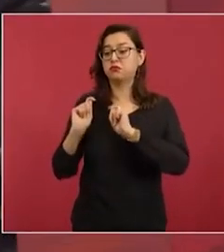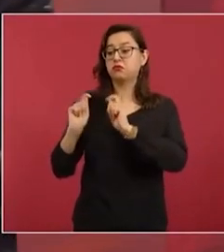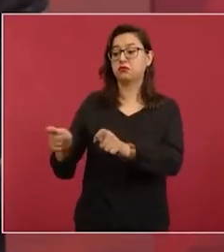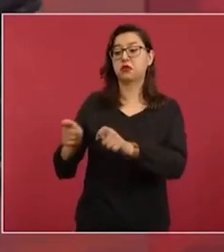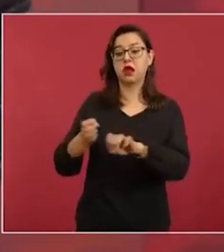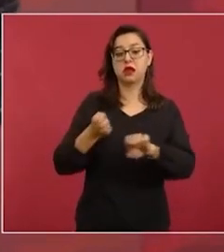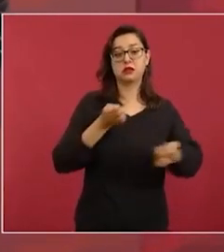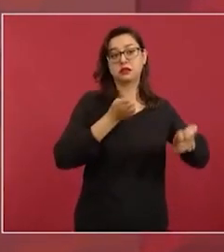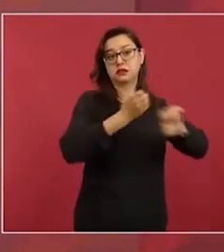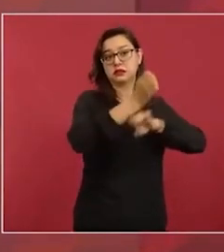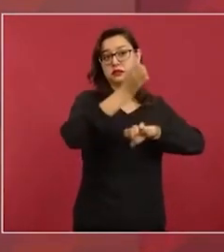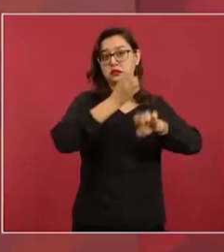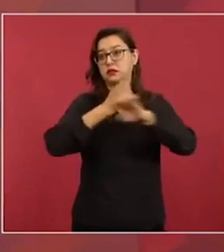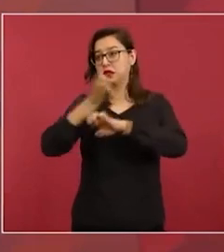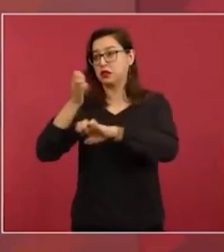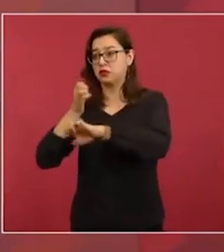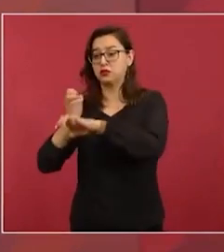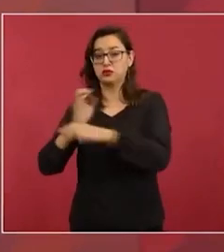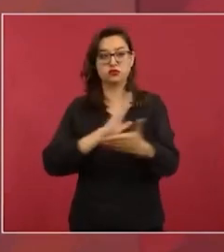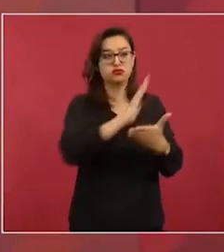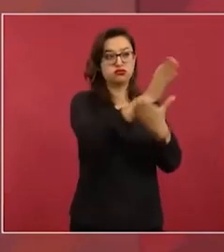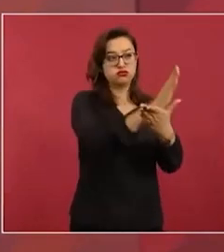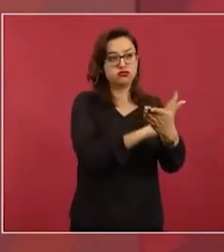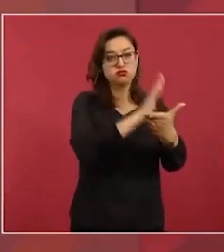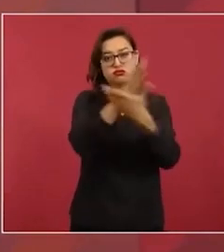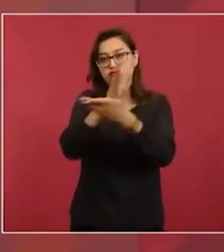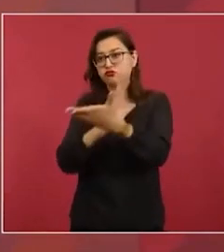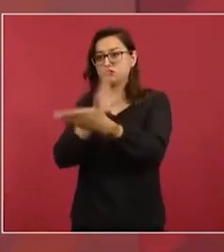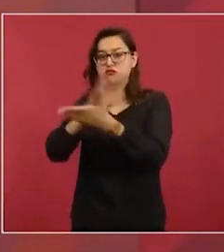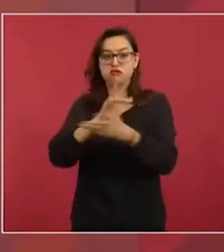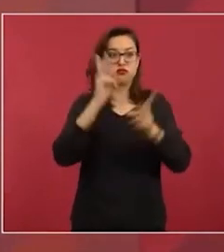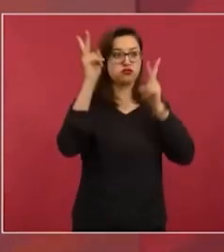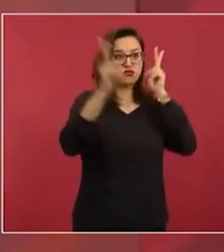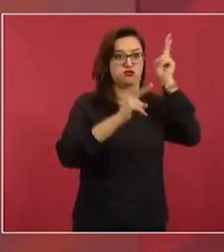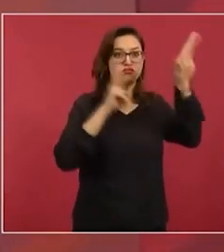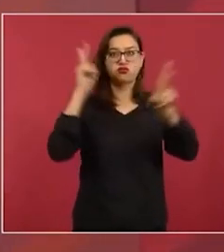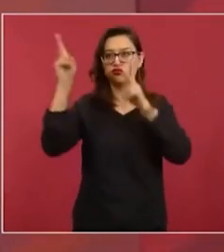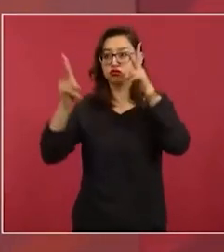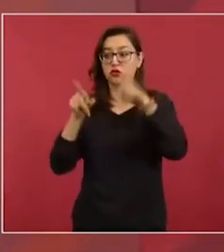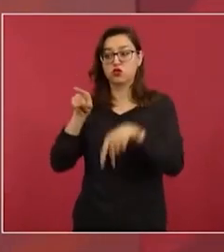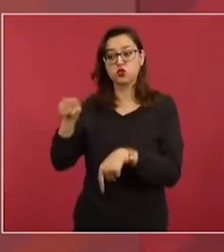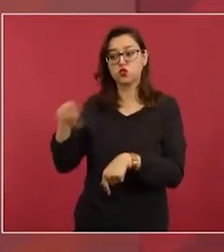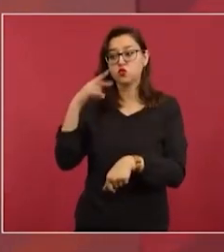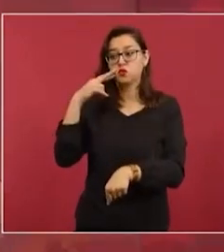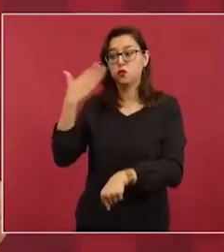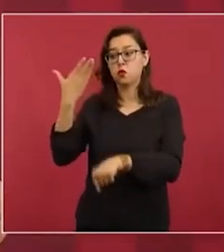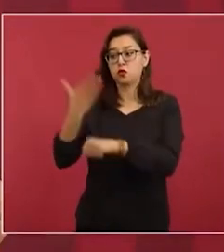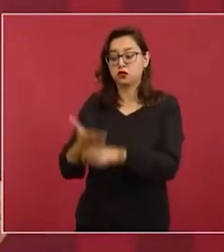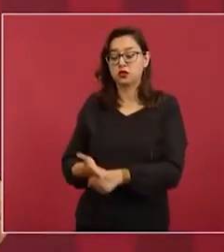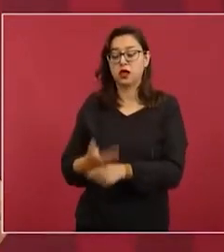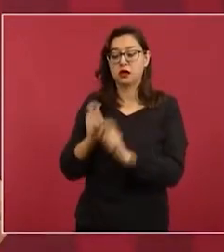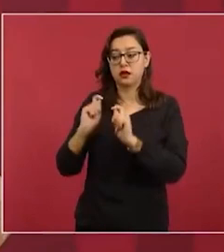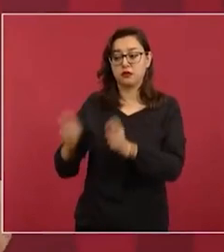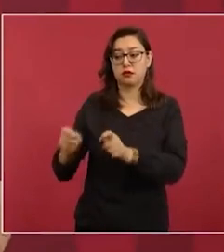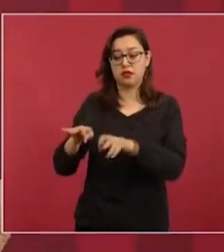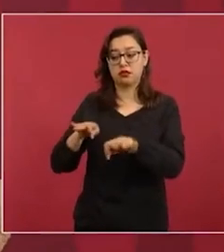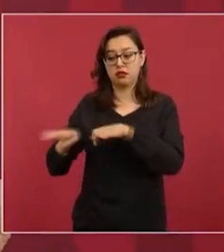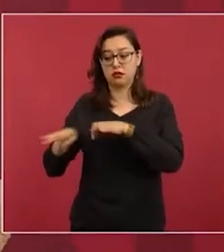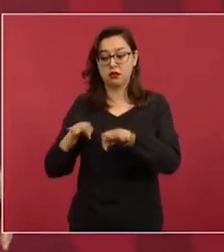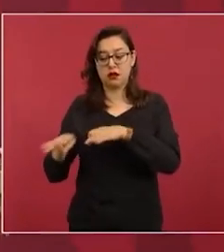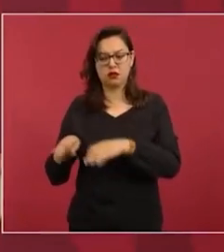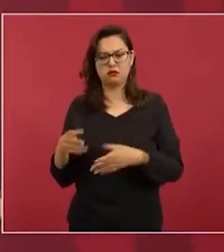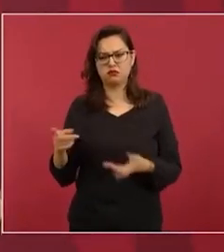Para cumplir con su responsabilidad, no para promover la